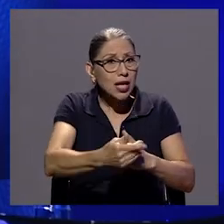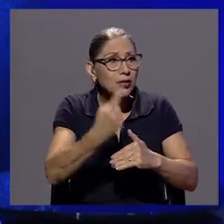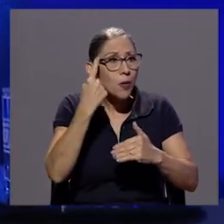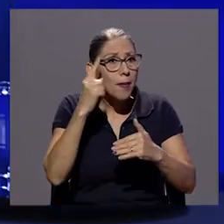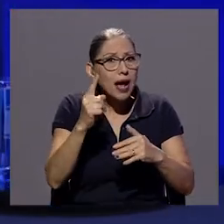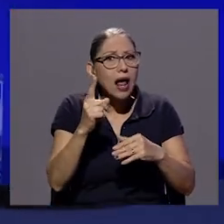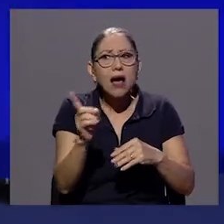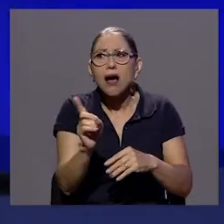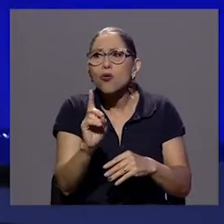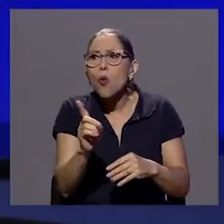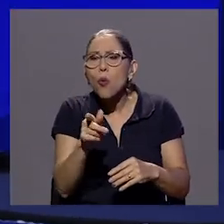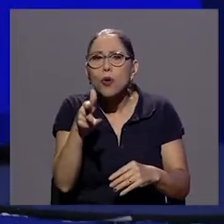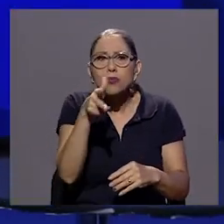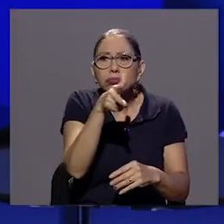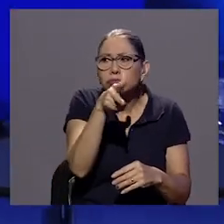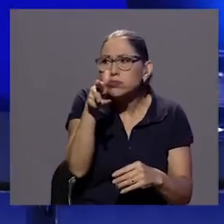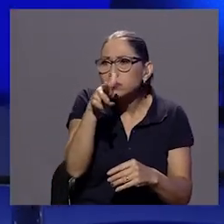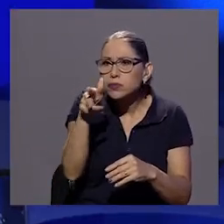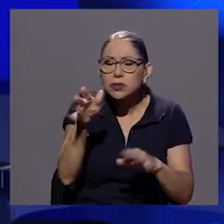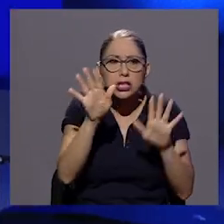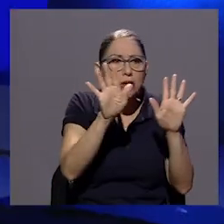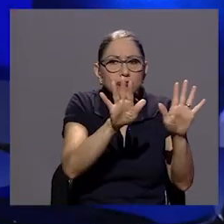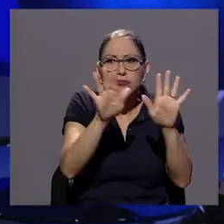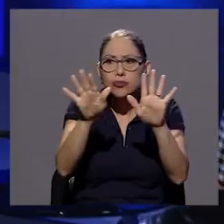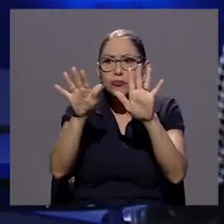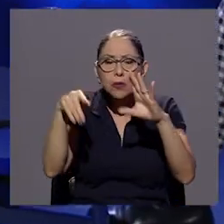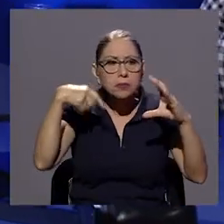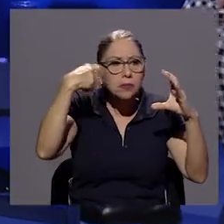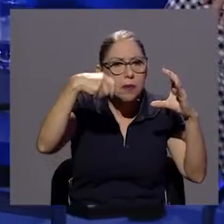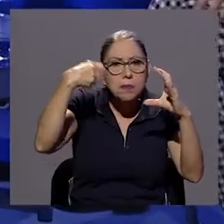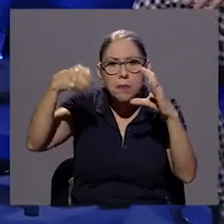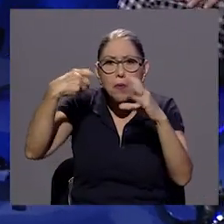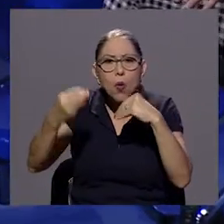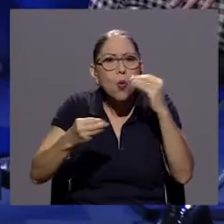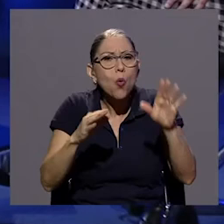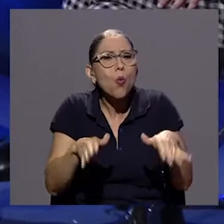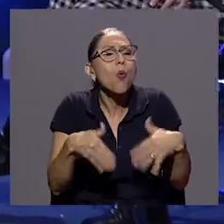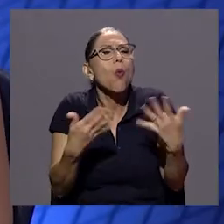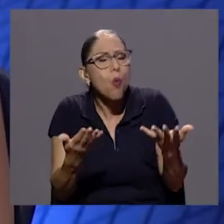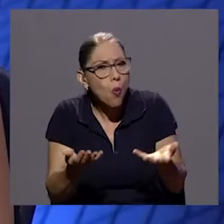ir extrapolando estas esas historias